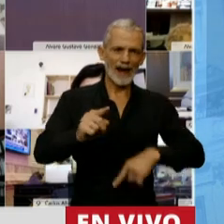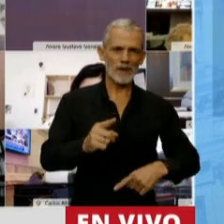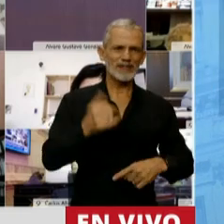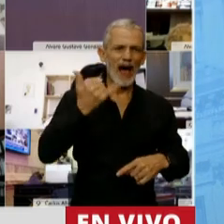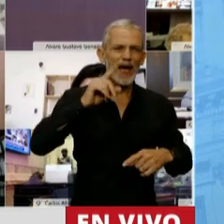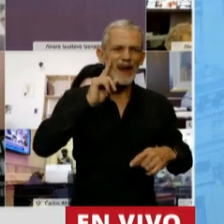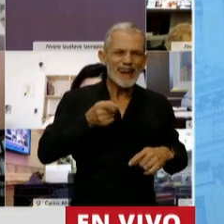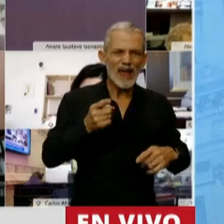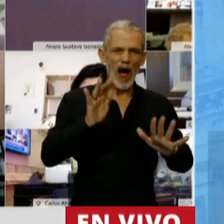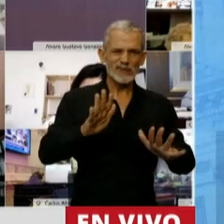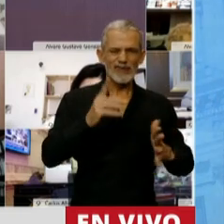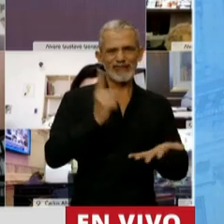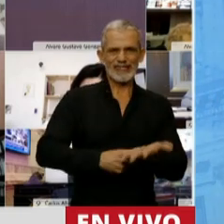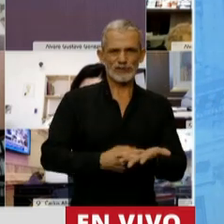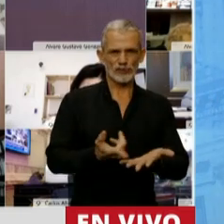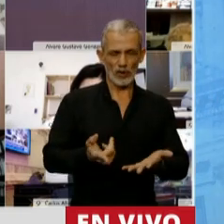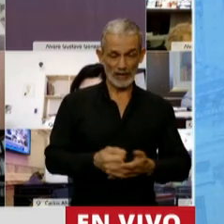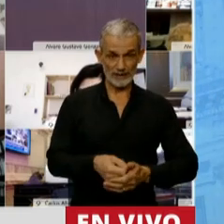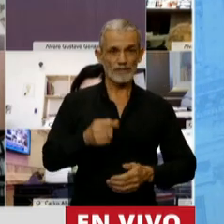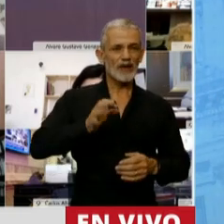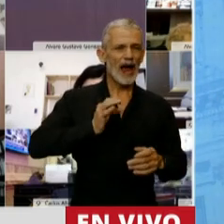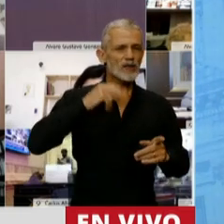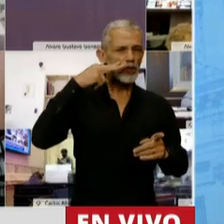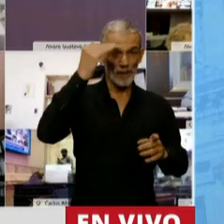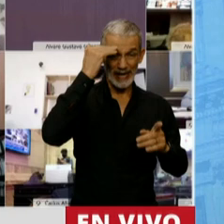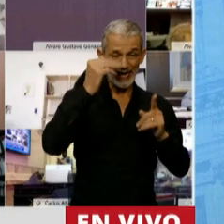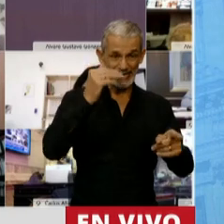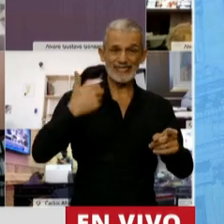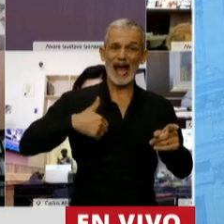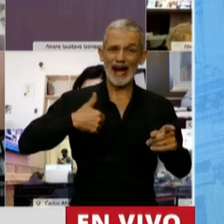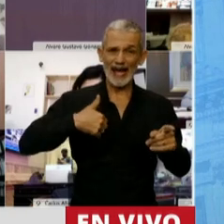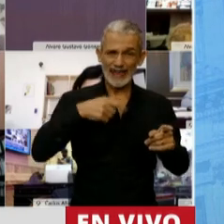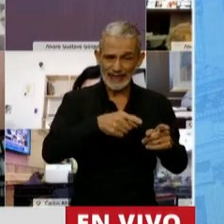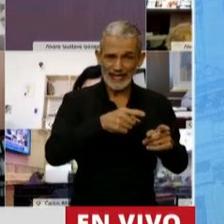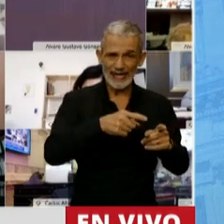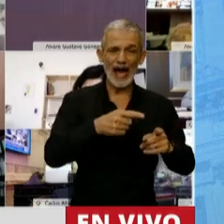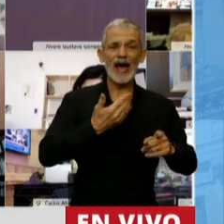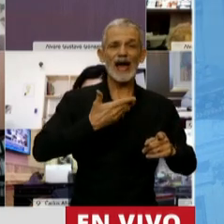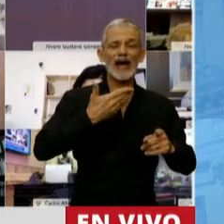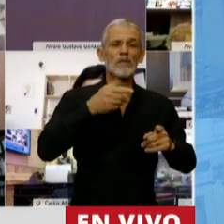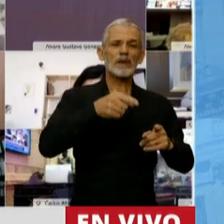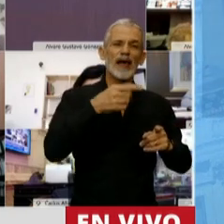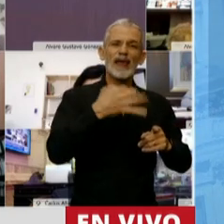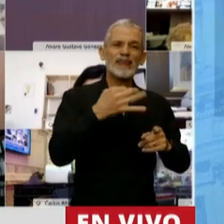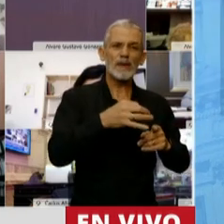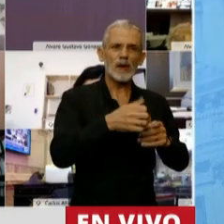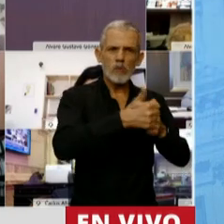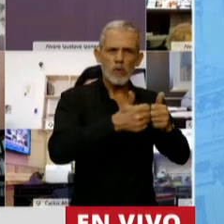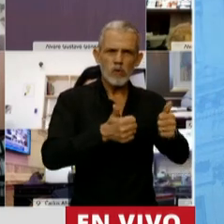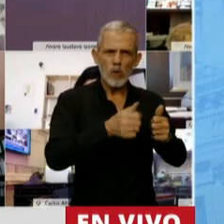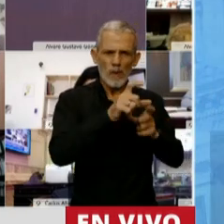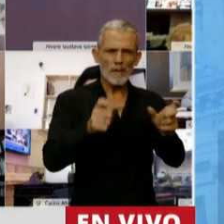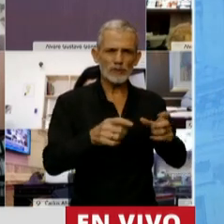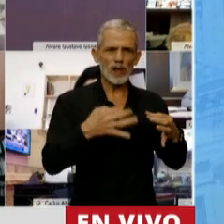riesgos de esas decisiones. En 2015, en Argentina, el staff debió ser más firme